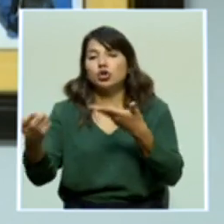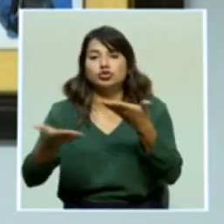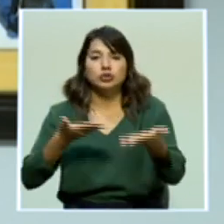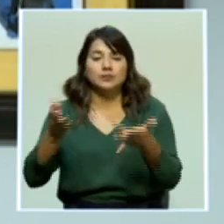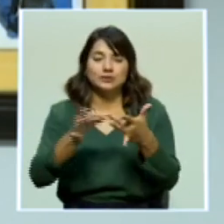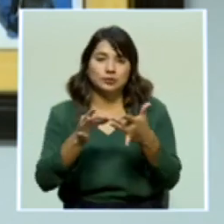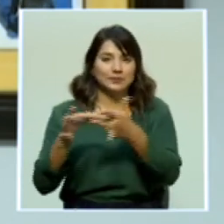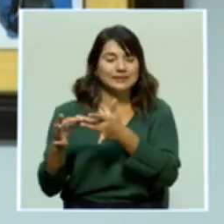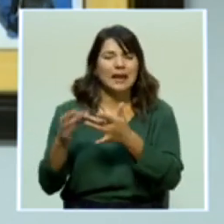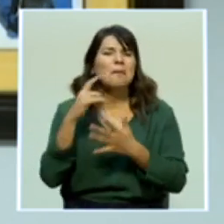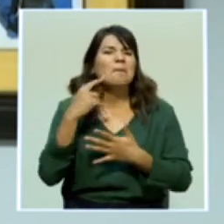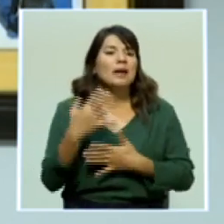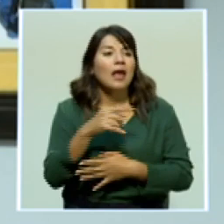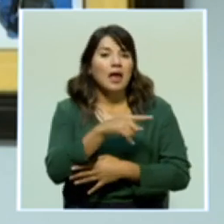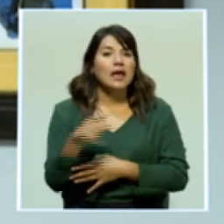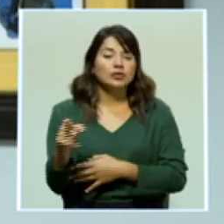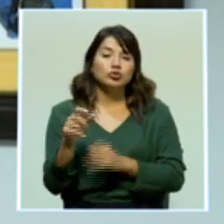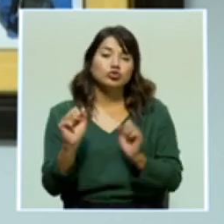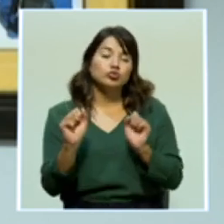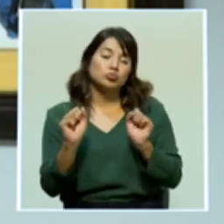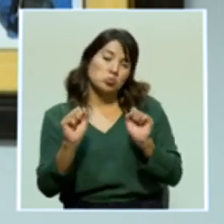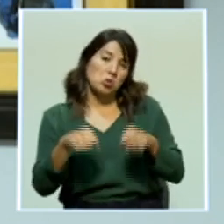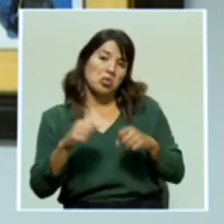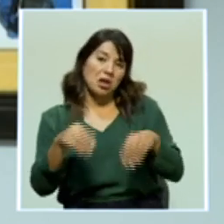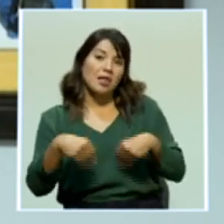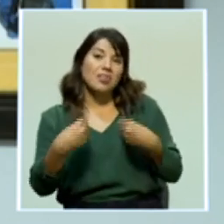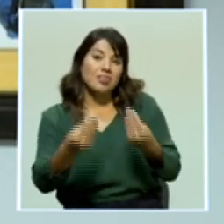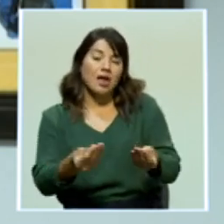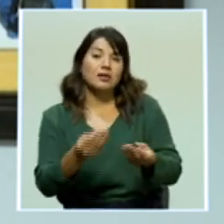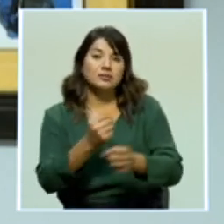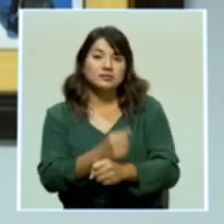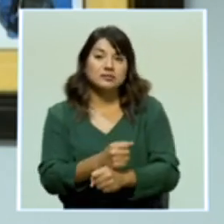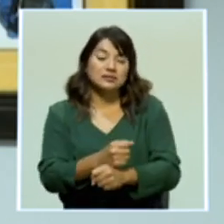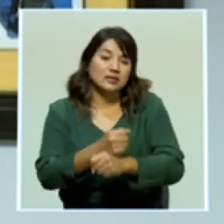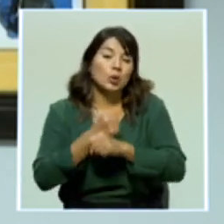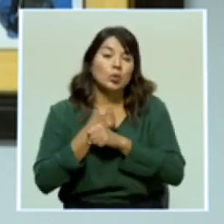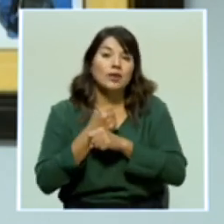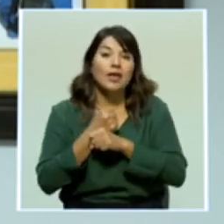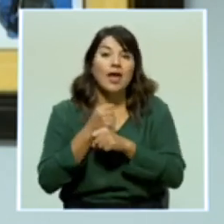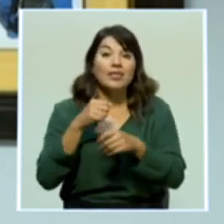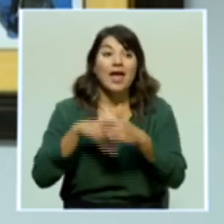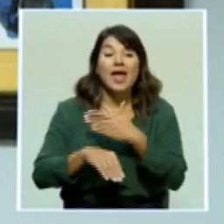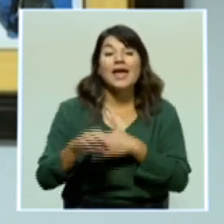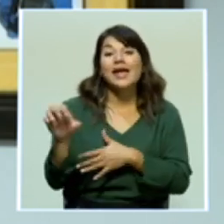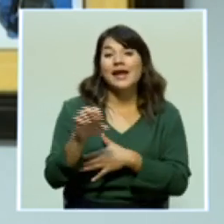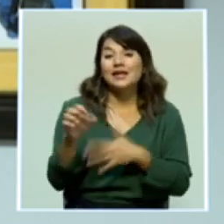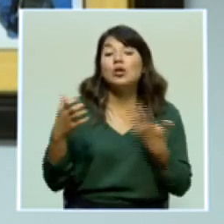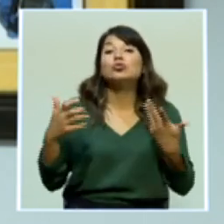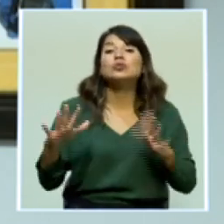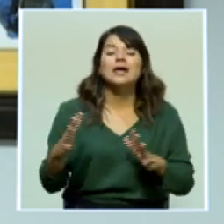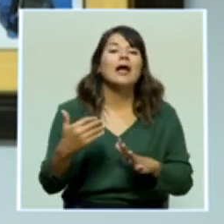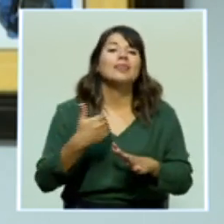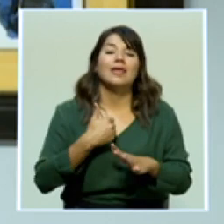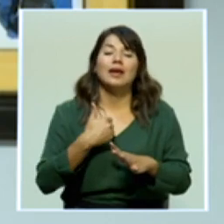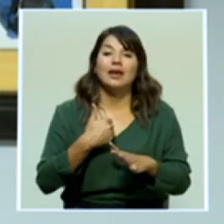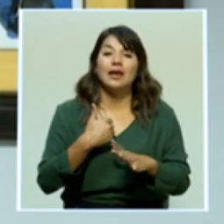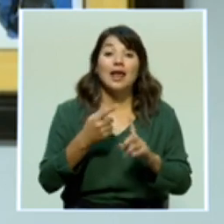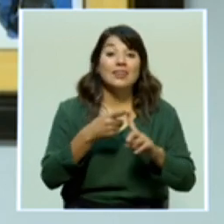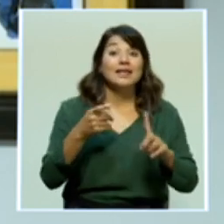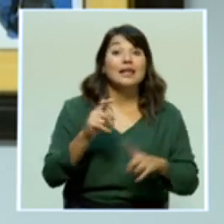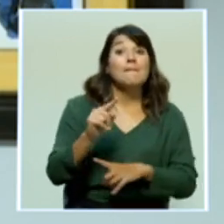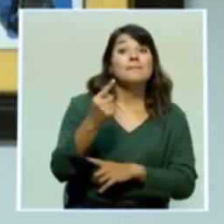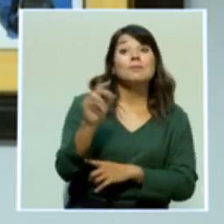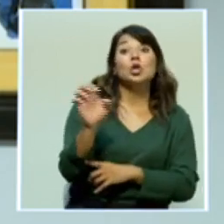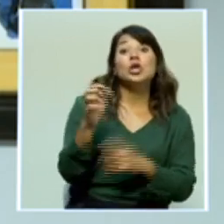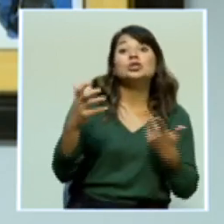de manera tal que ellos es garantizarles en la medida de lo posible en el mes de enero ya amanecer a partir del primero, ojalá con